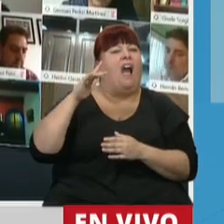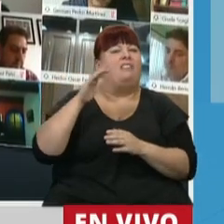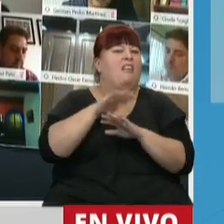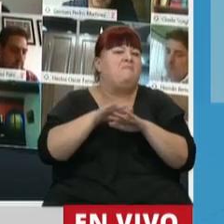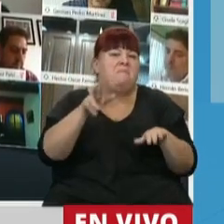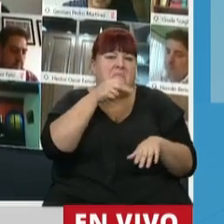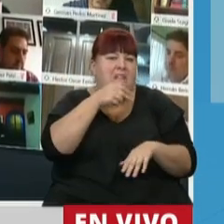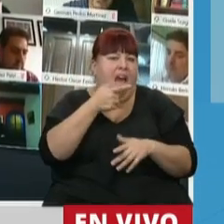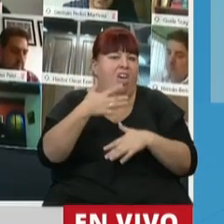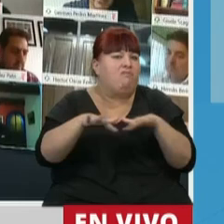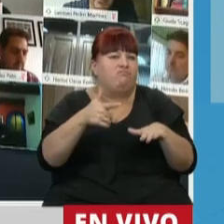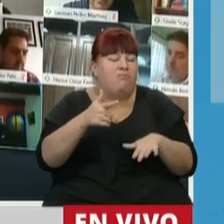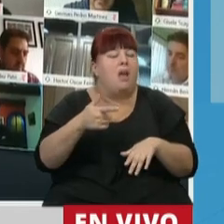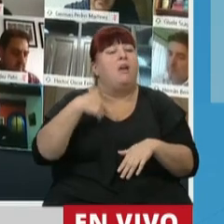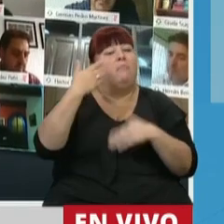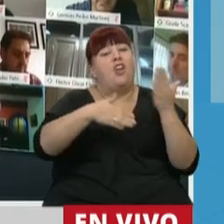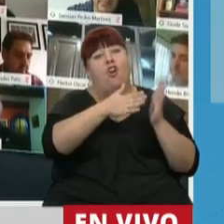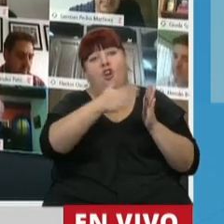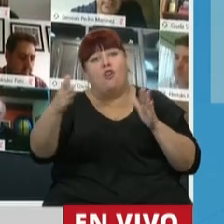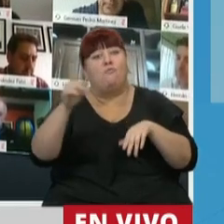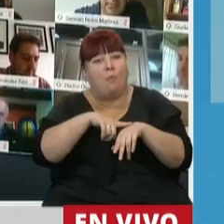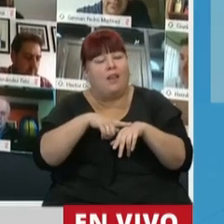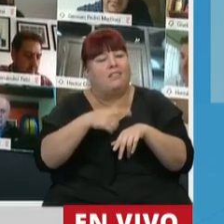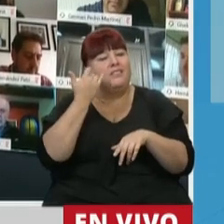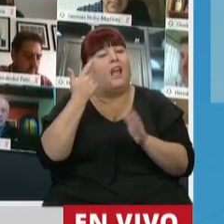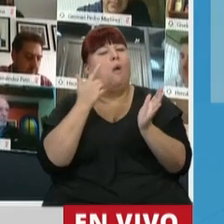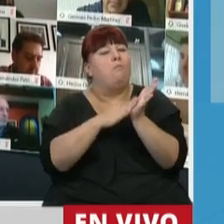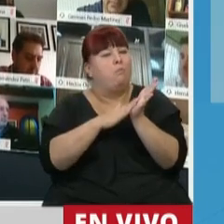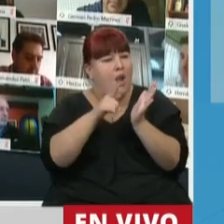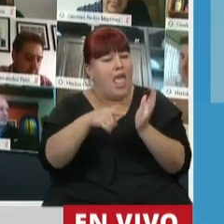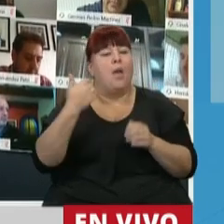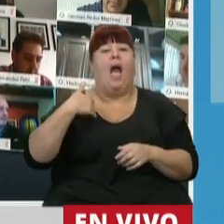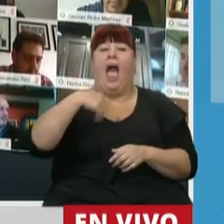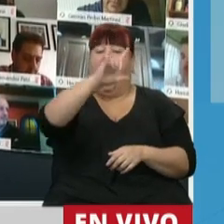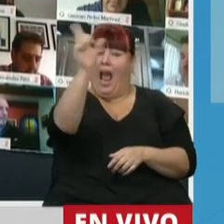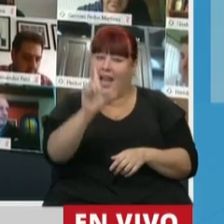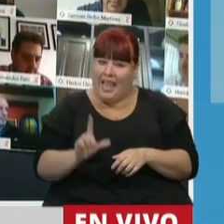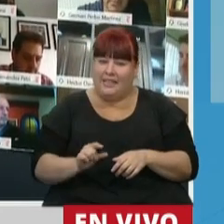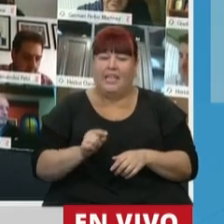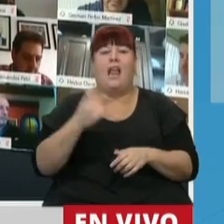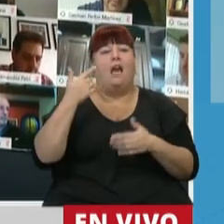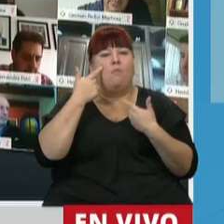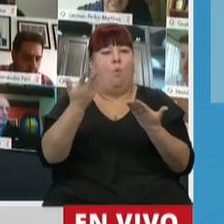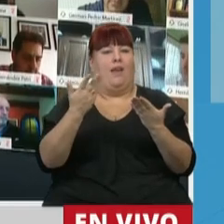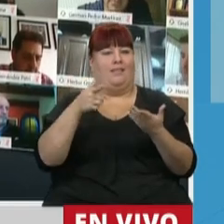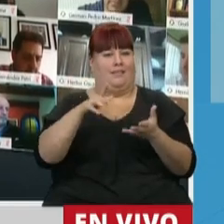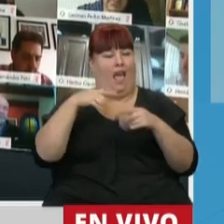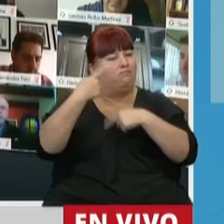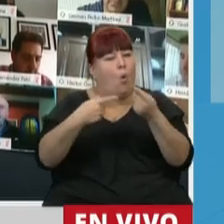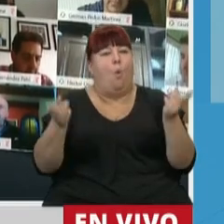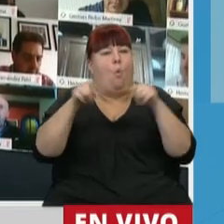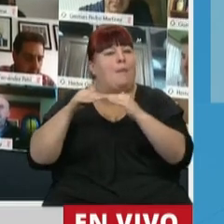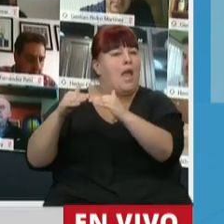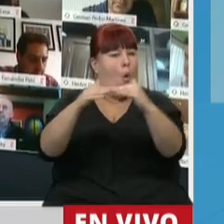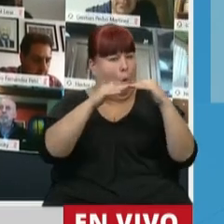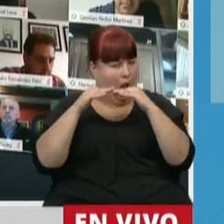vigencia, pero que en su tránsito mostraron a una Argentina marchando a ese camino de